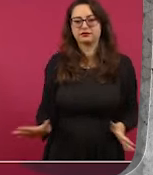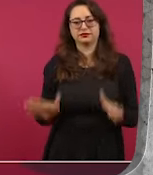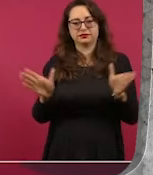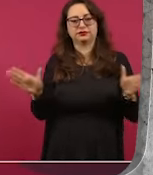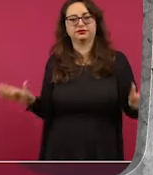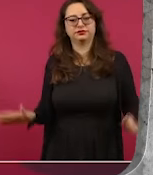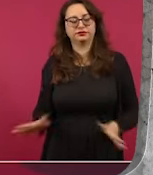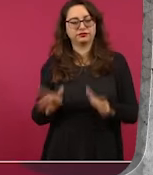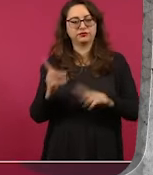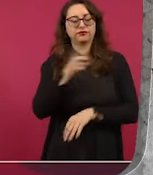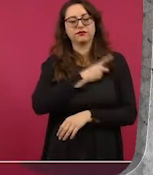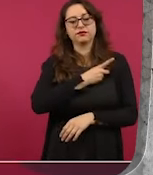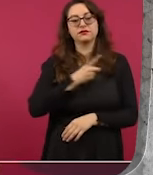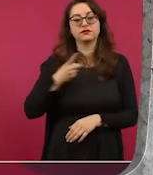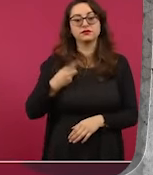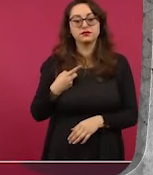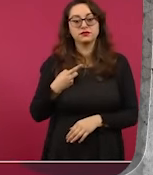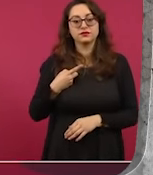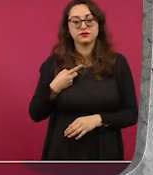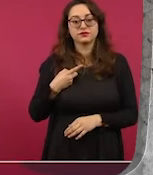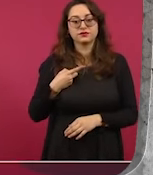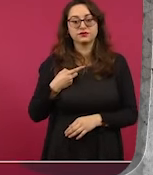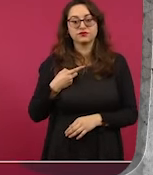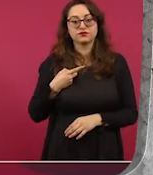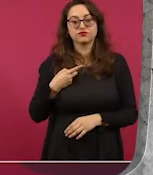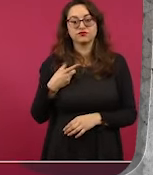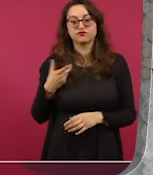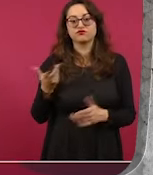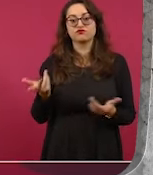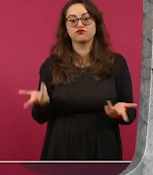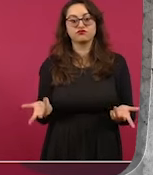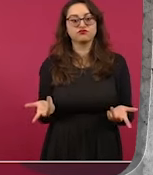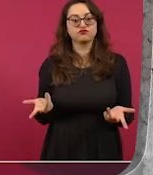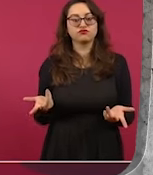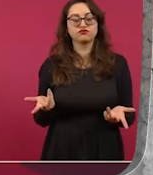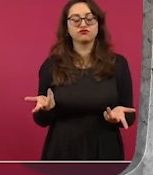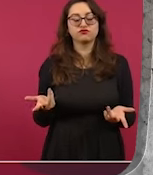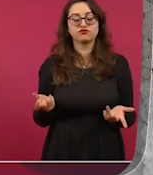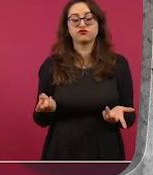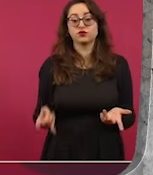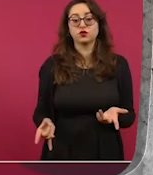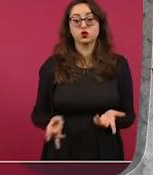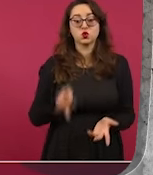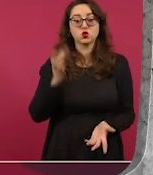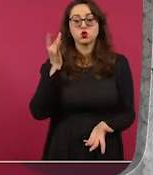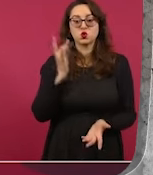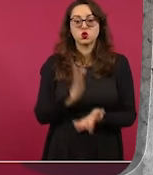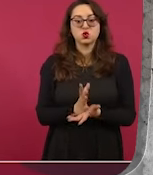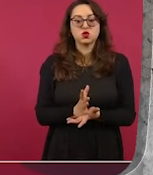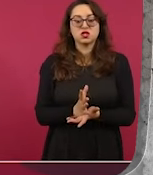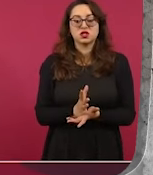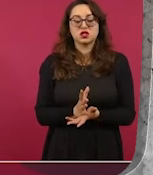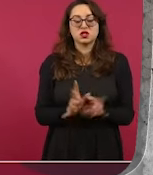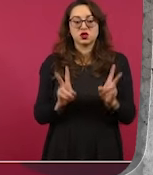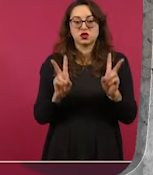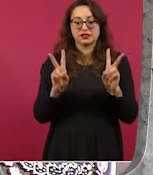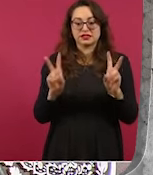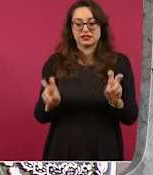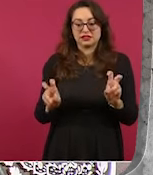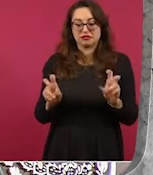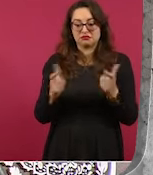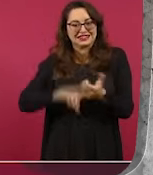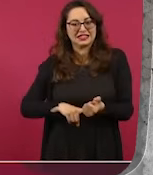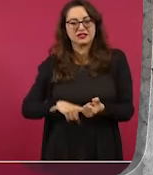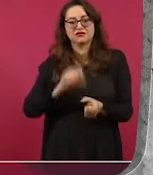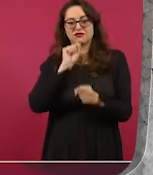No sólo es buscar, como se está haciendo, el bienestar material, sino el bienestar del